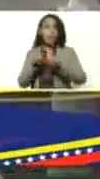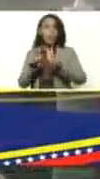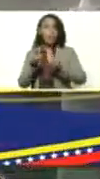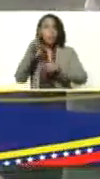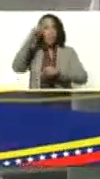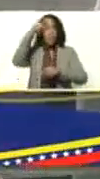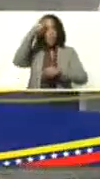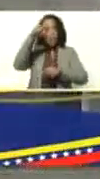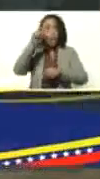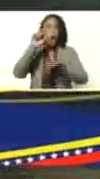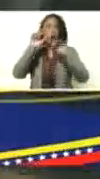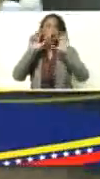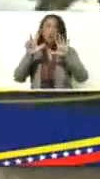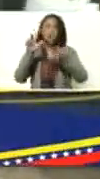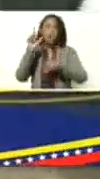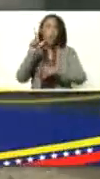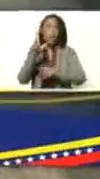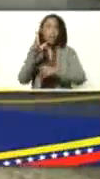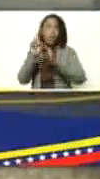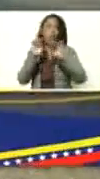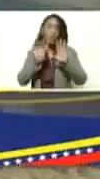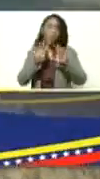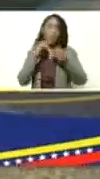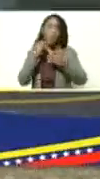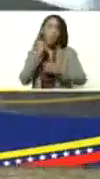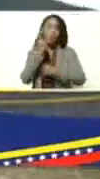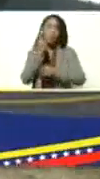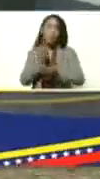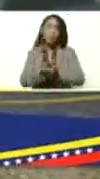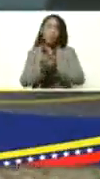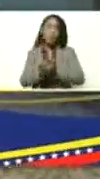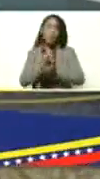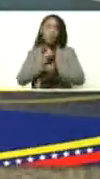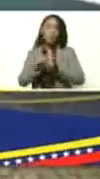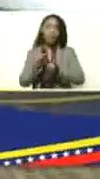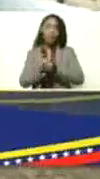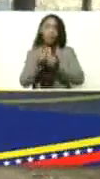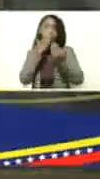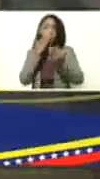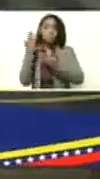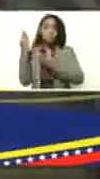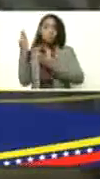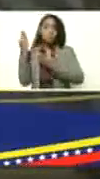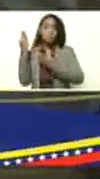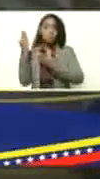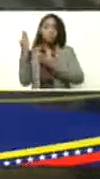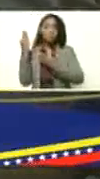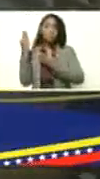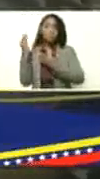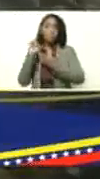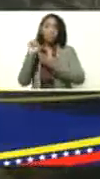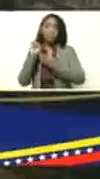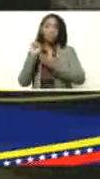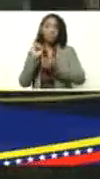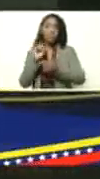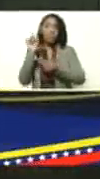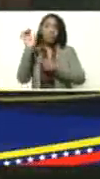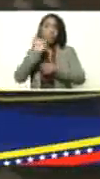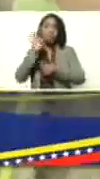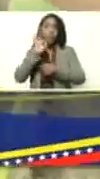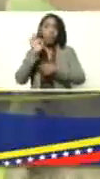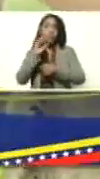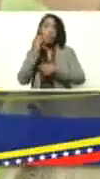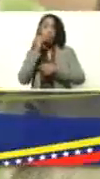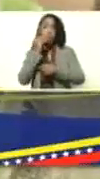litros, se requieren ocho litros o nueve para un kilo de queso. Bueno, para que ustedes vean lo que rinde. Es así. Bueno. Un porcentaje de proteína